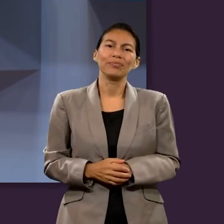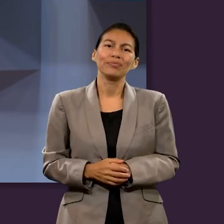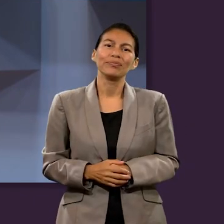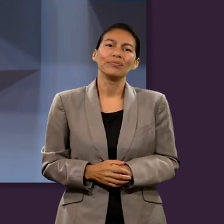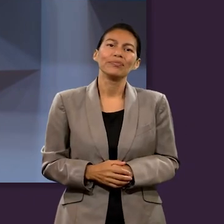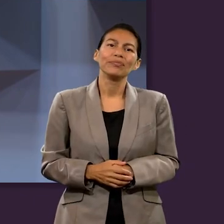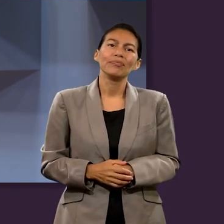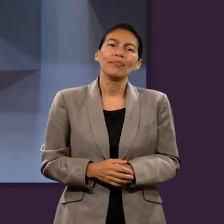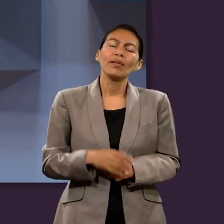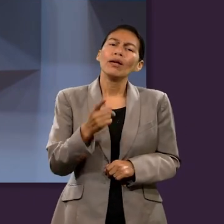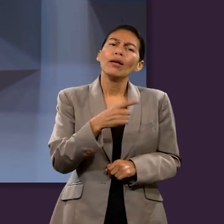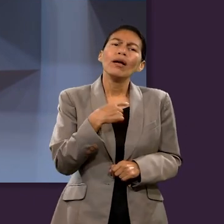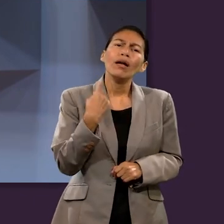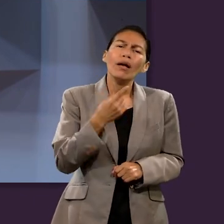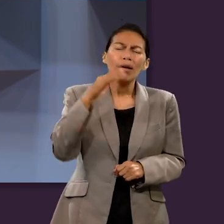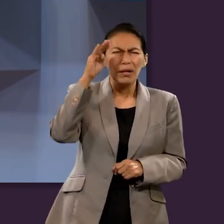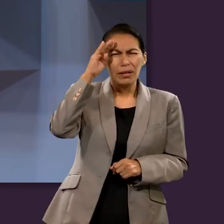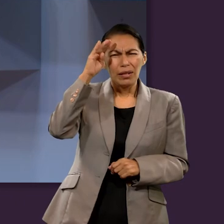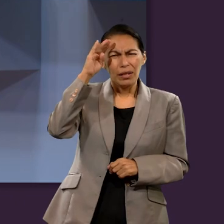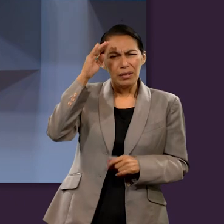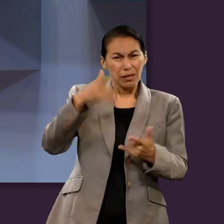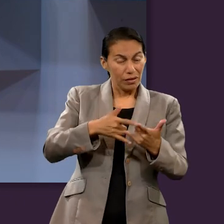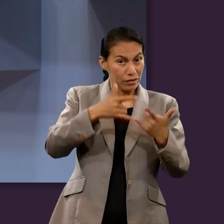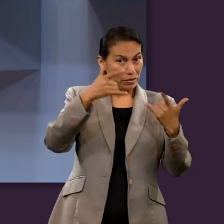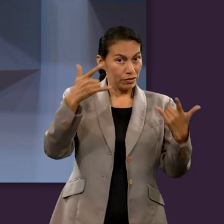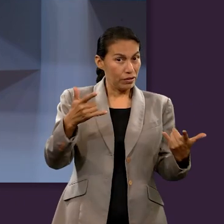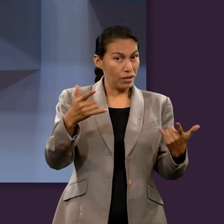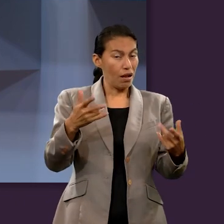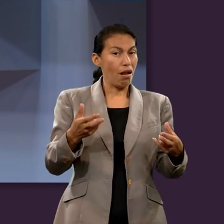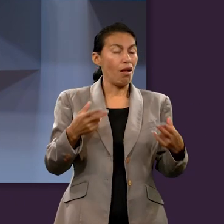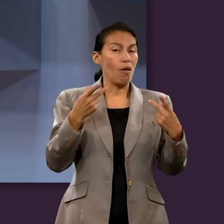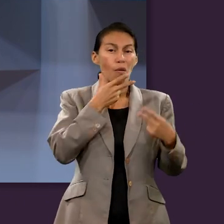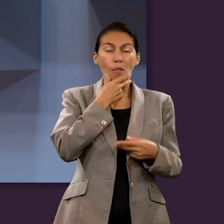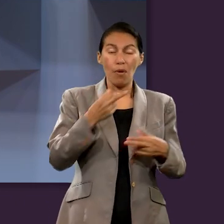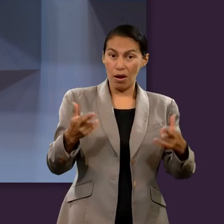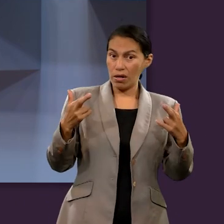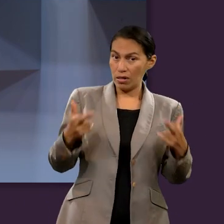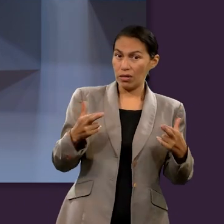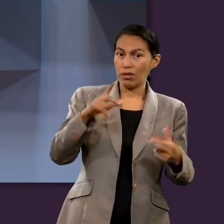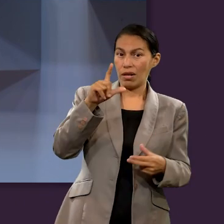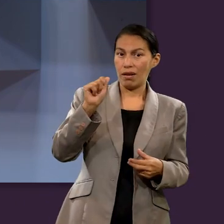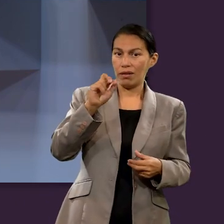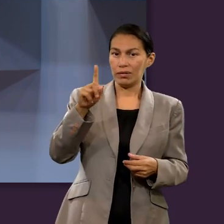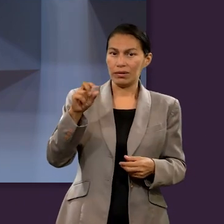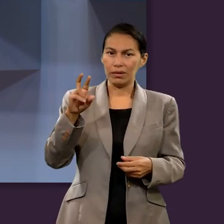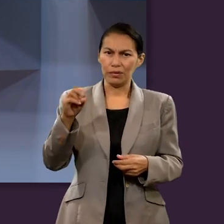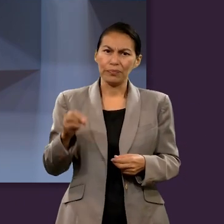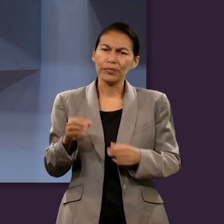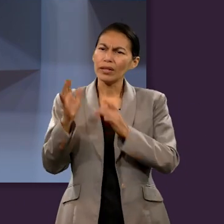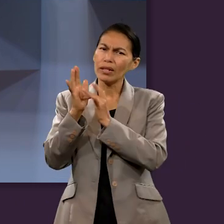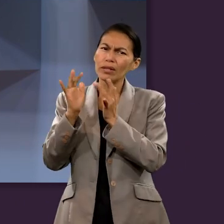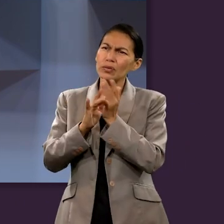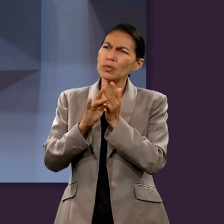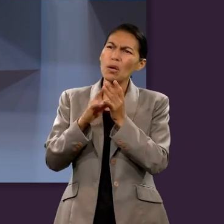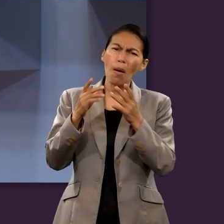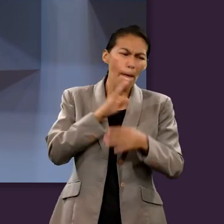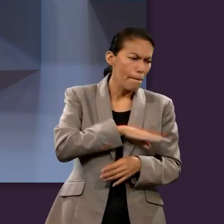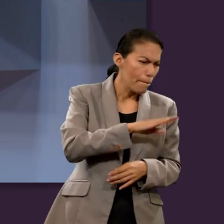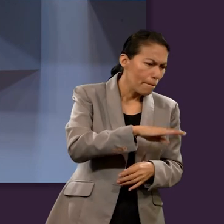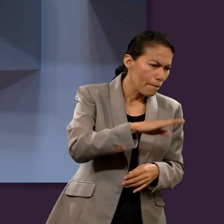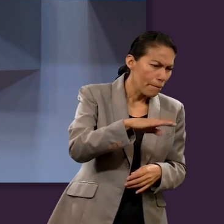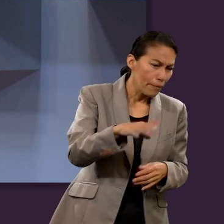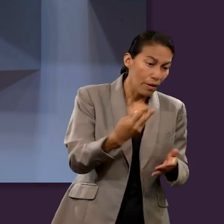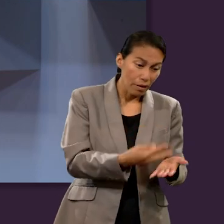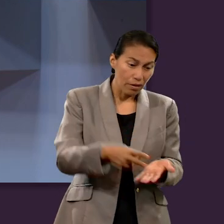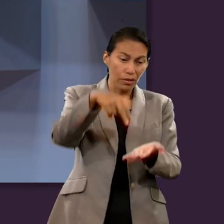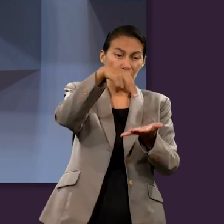experto y va a decir de la siguiente forma es meditando sobre la parábola del rico y Lázaro cuando Jesús resucitó de entre los muertos